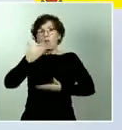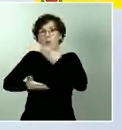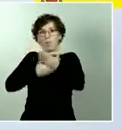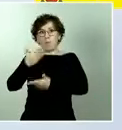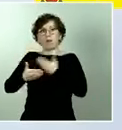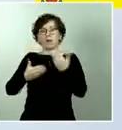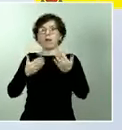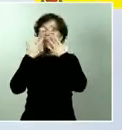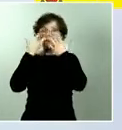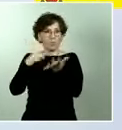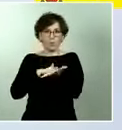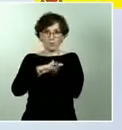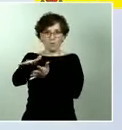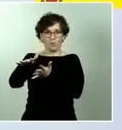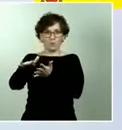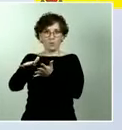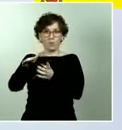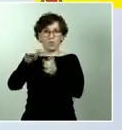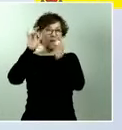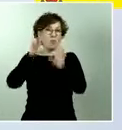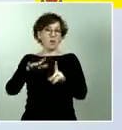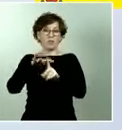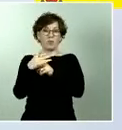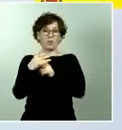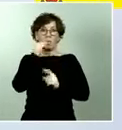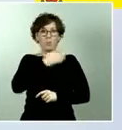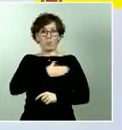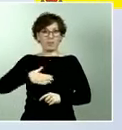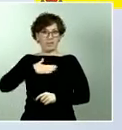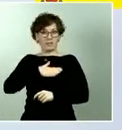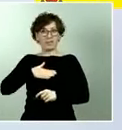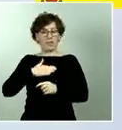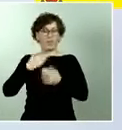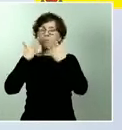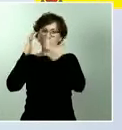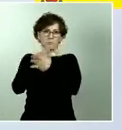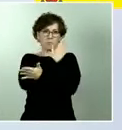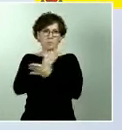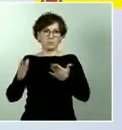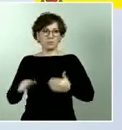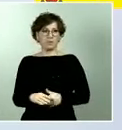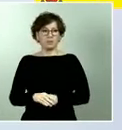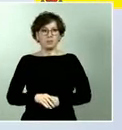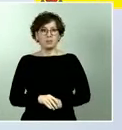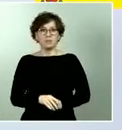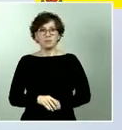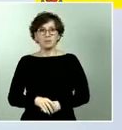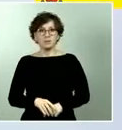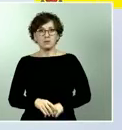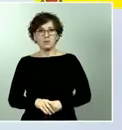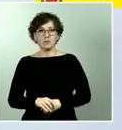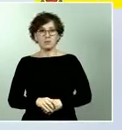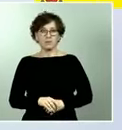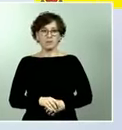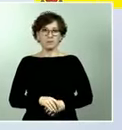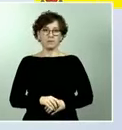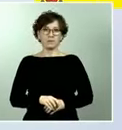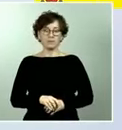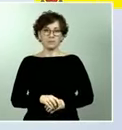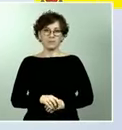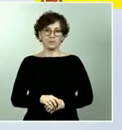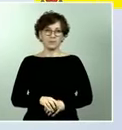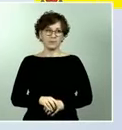marcó un antes y un después la ley de dependencia. Hoy, el presidente del Gobierno ha